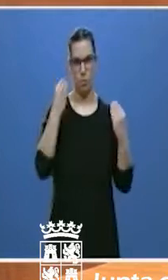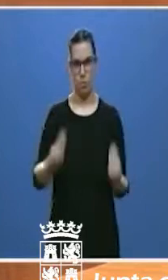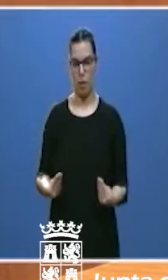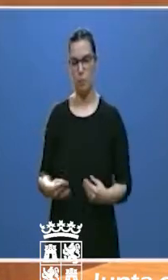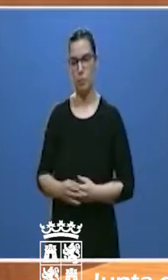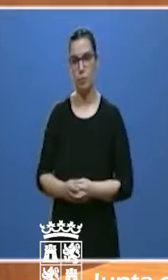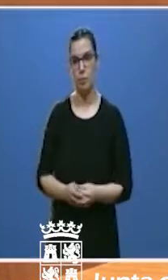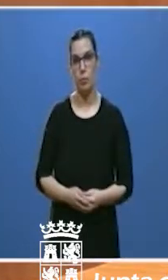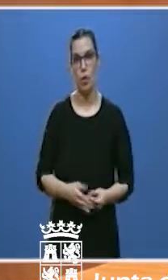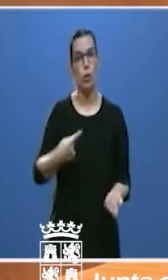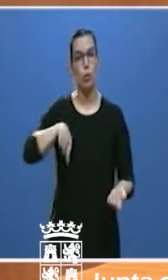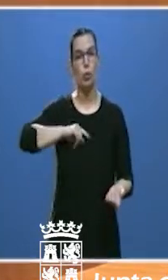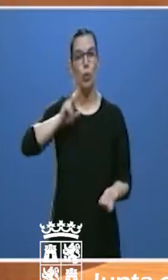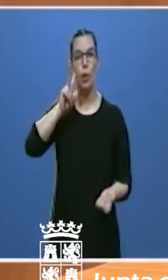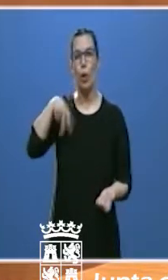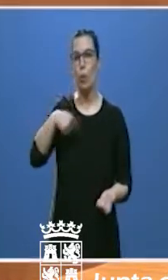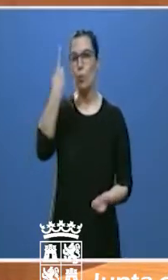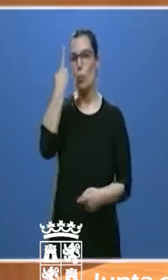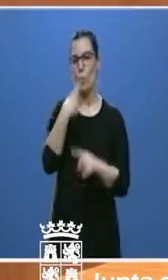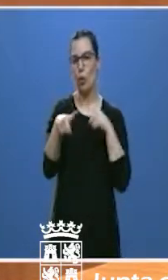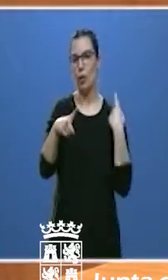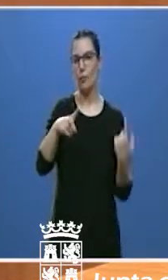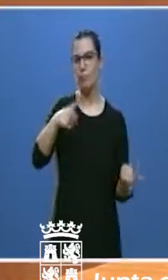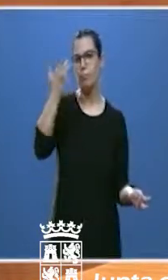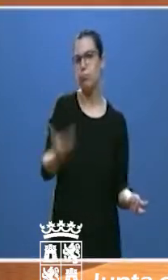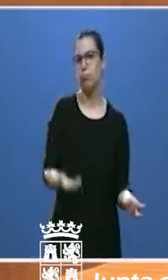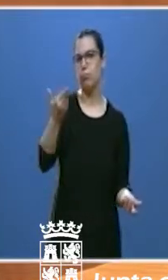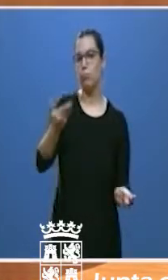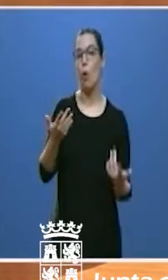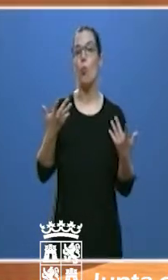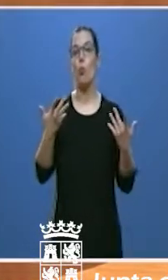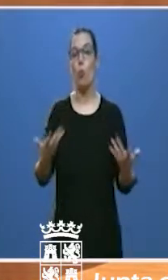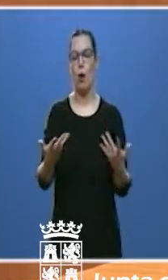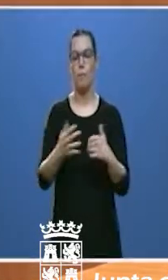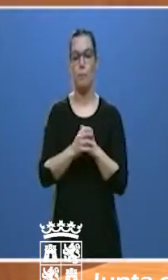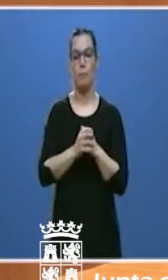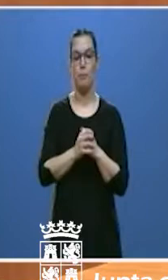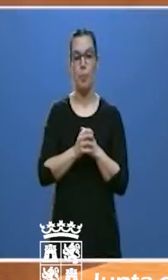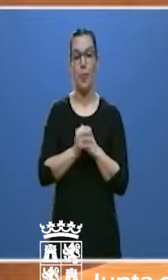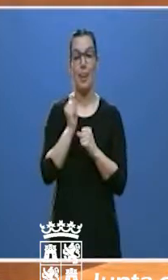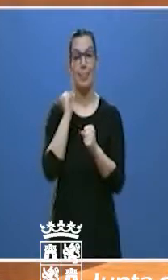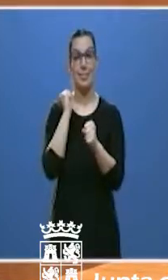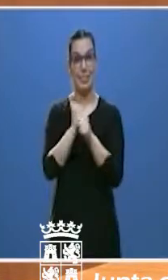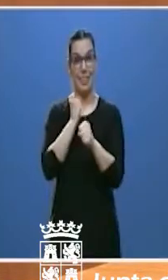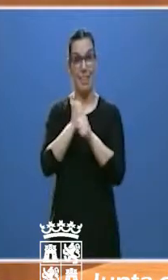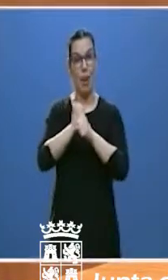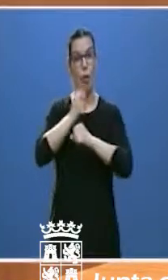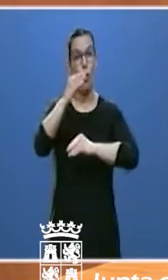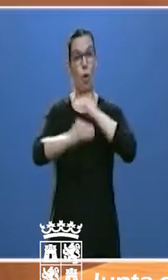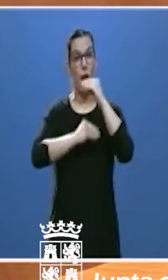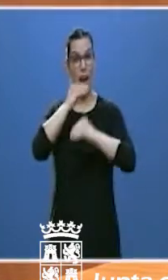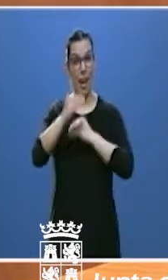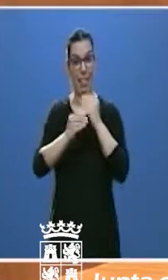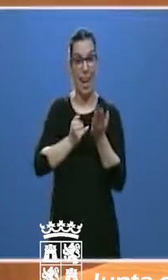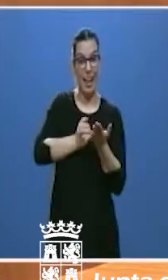reconociendo algo fundamental que es el carácter estratégico de la labor que realizan nuestros agricultores y